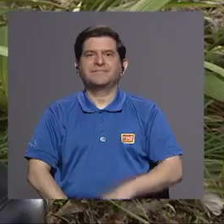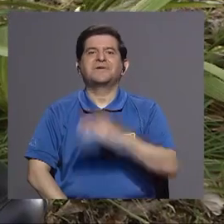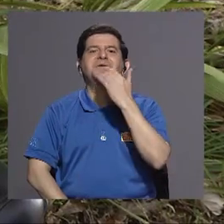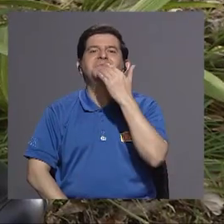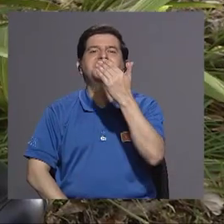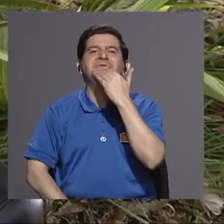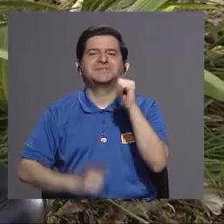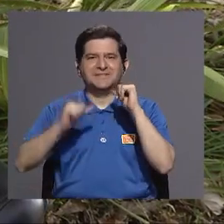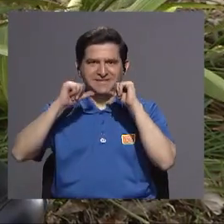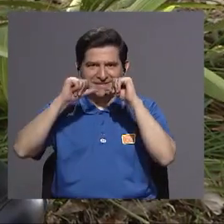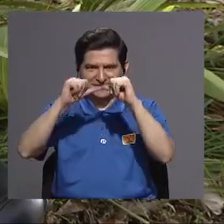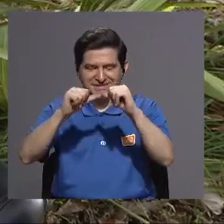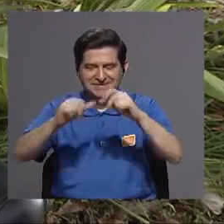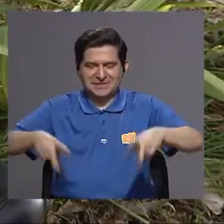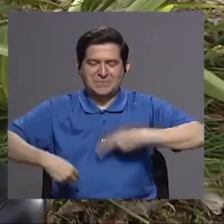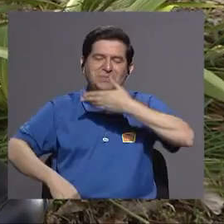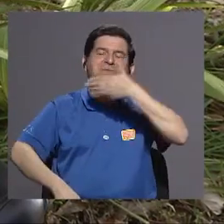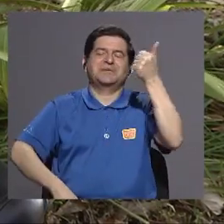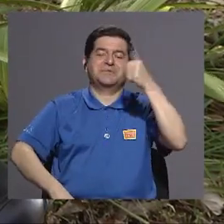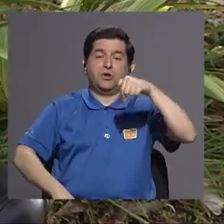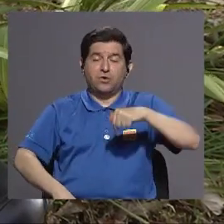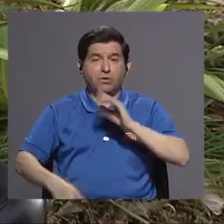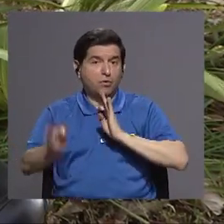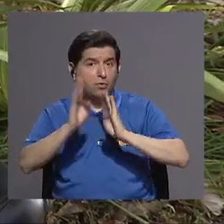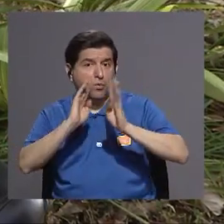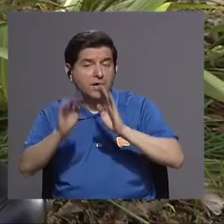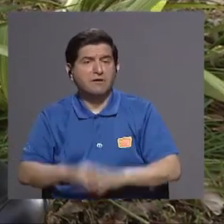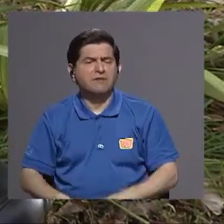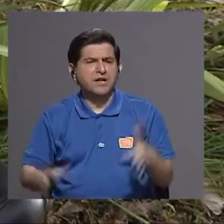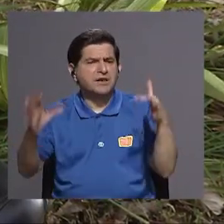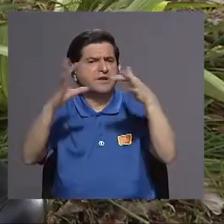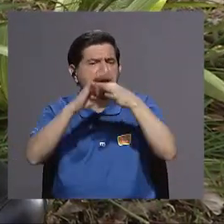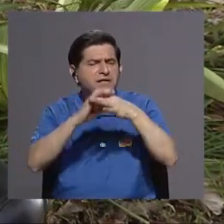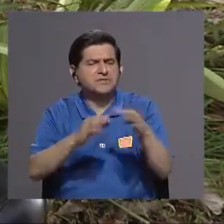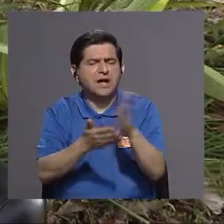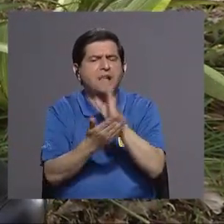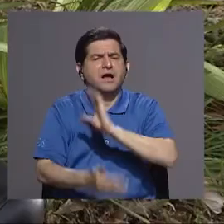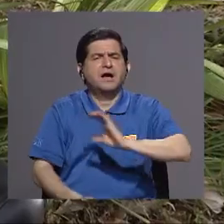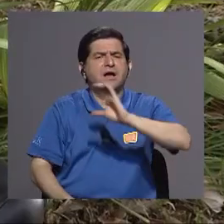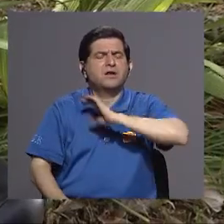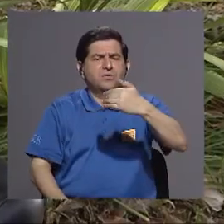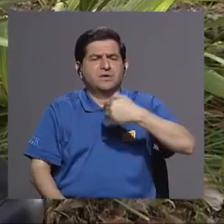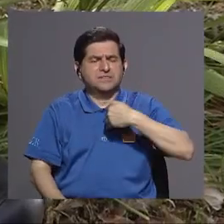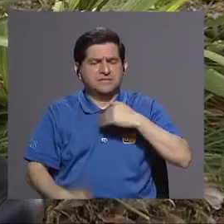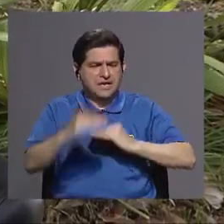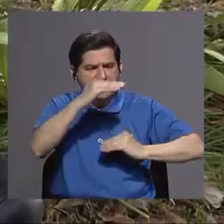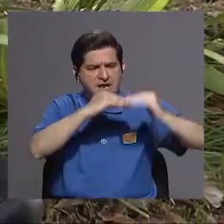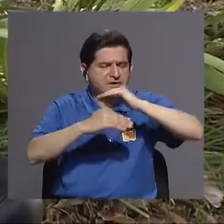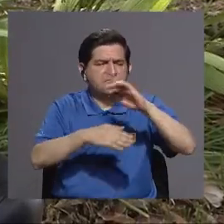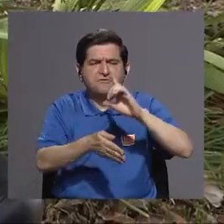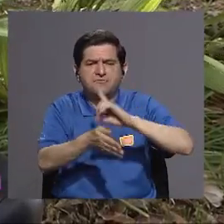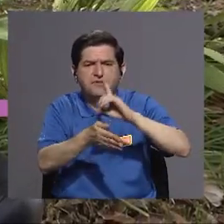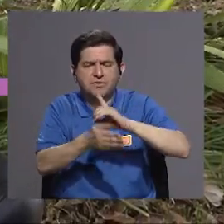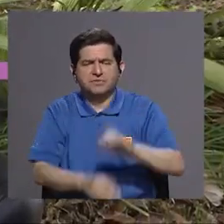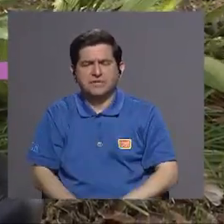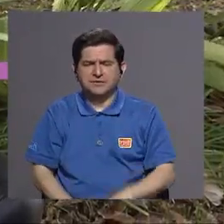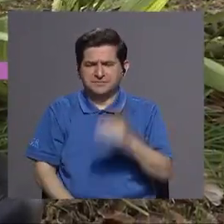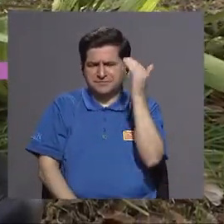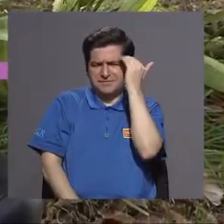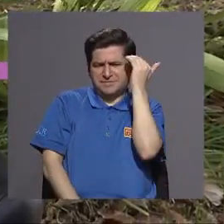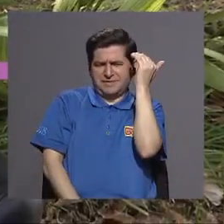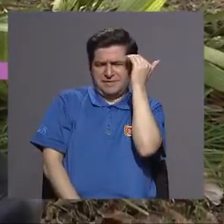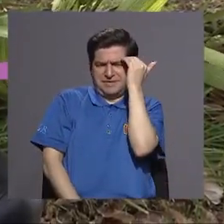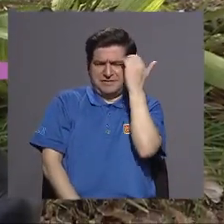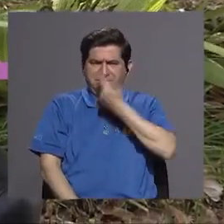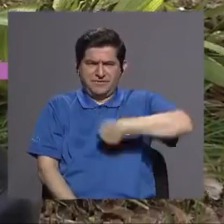gracias por continuar con vivir mejor hoy estamos conversando acerca de algunas características de la facultad de medicina para que podamos